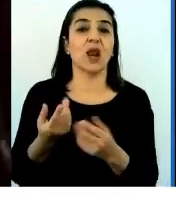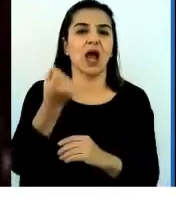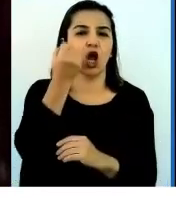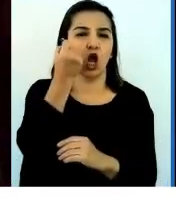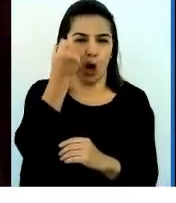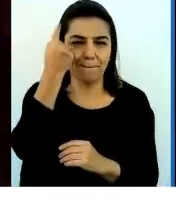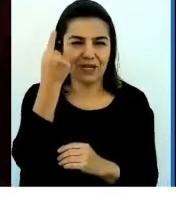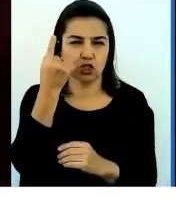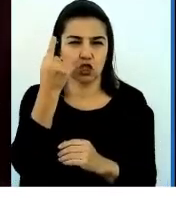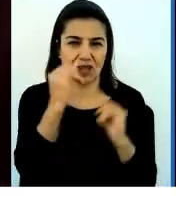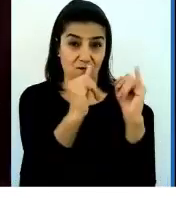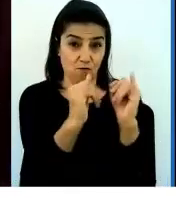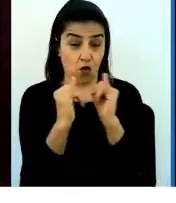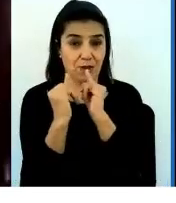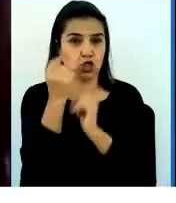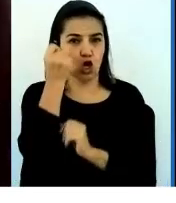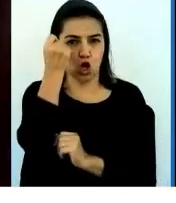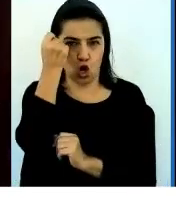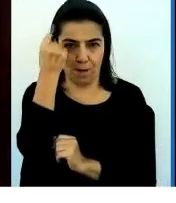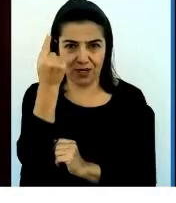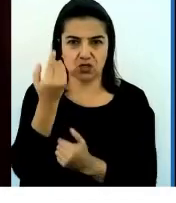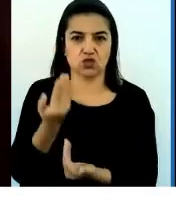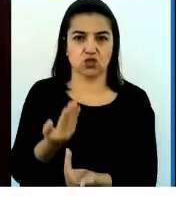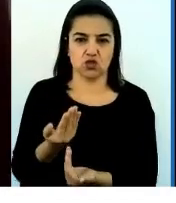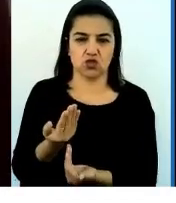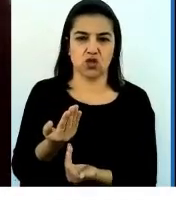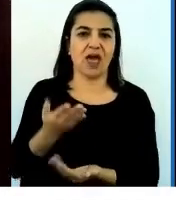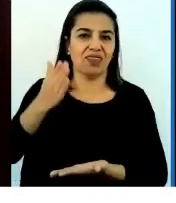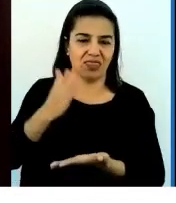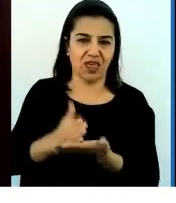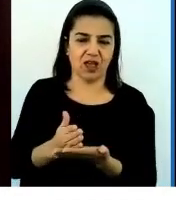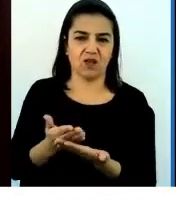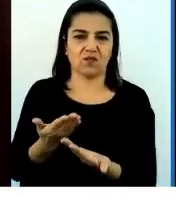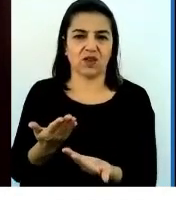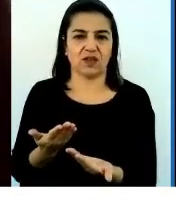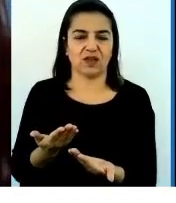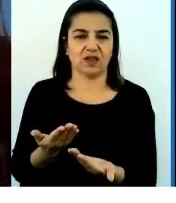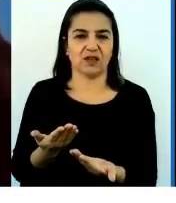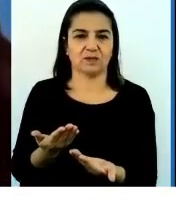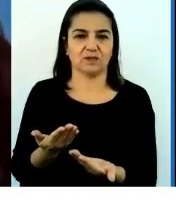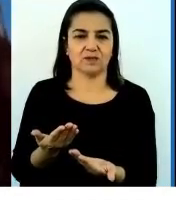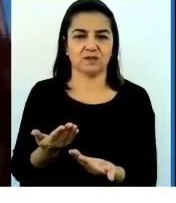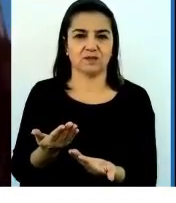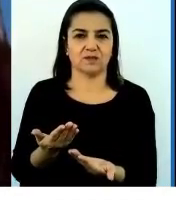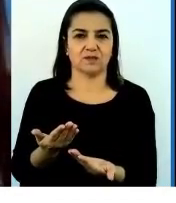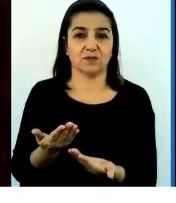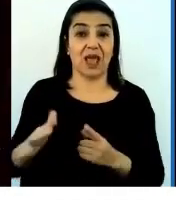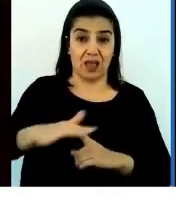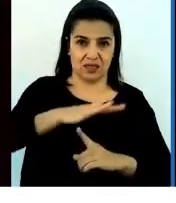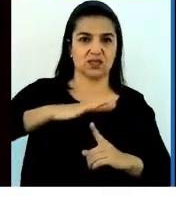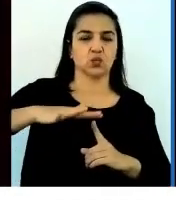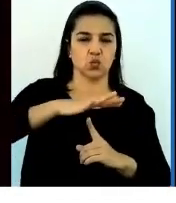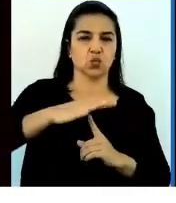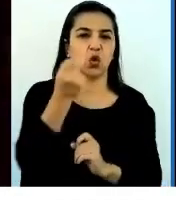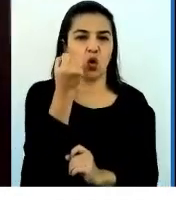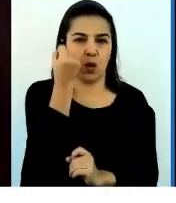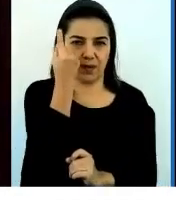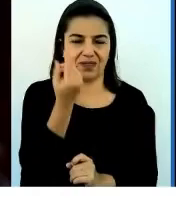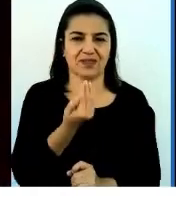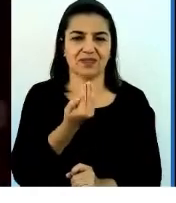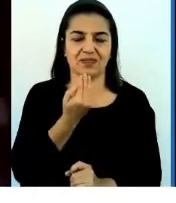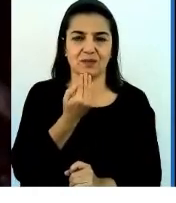Los dos, comprensión a la situación, también